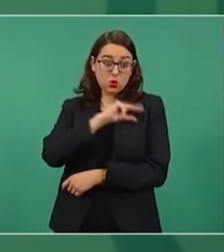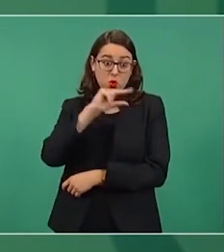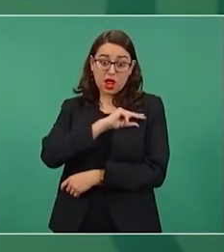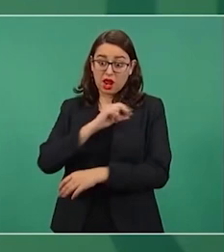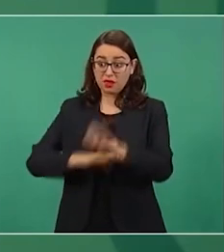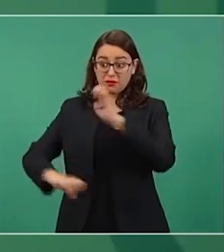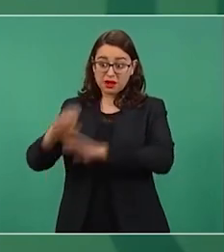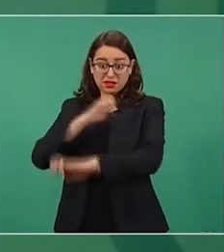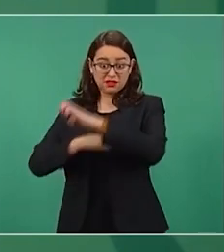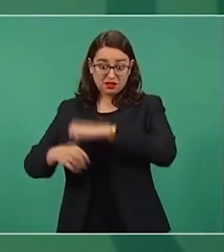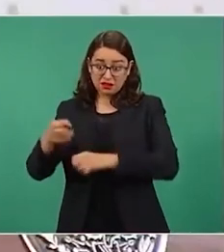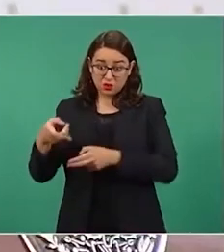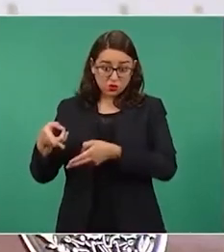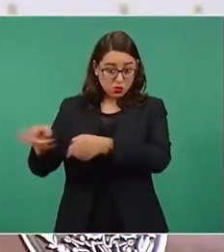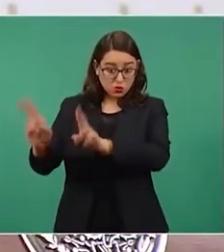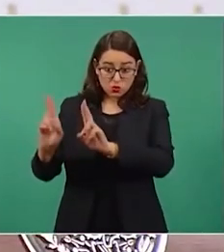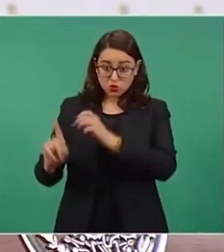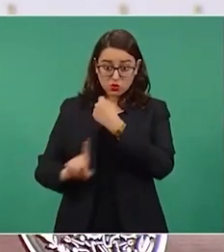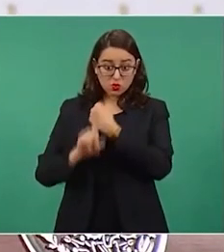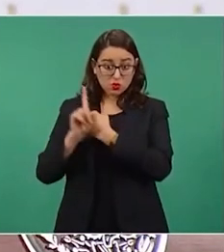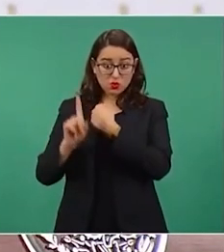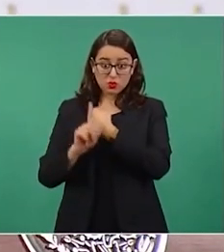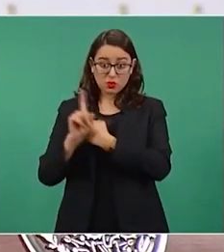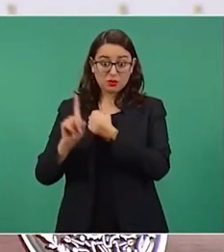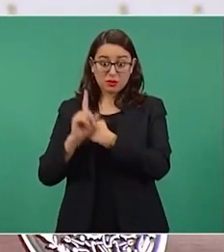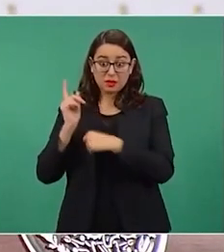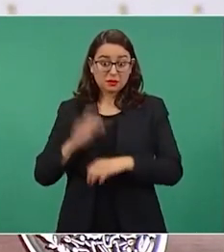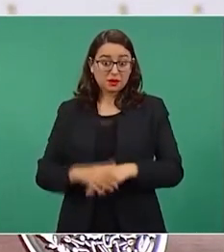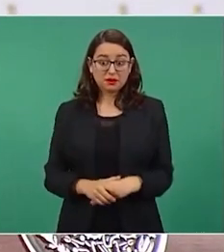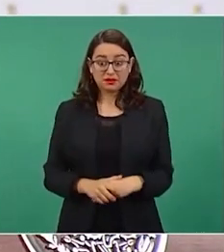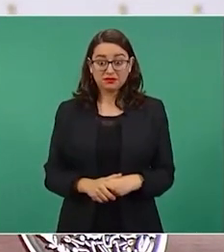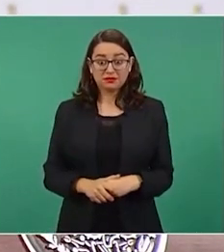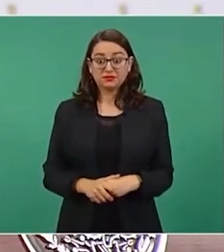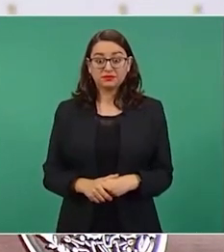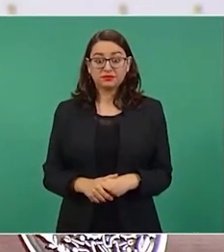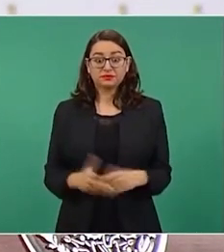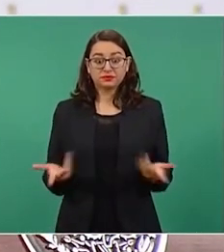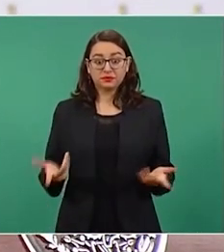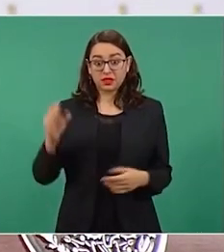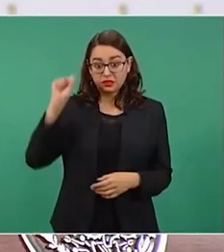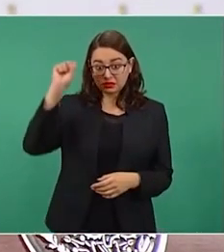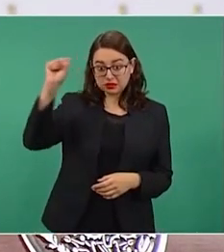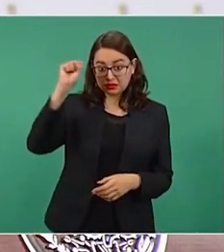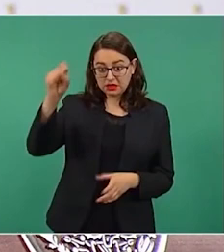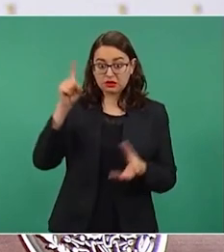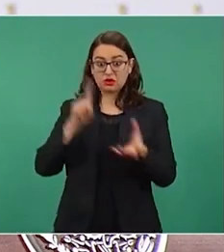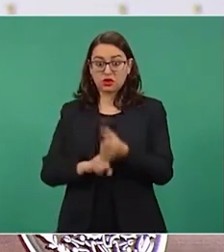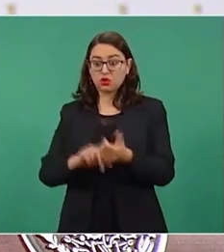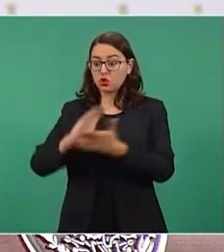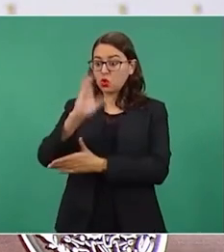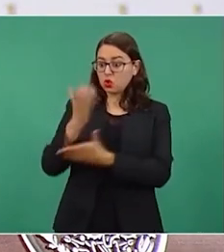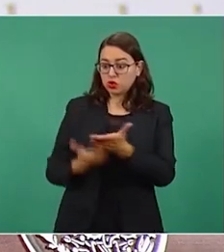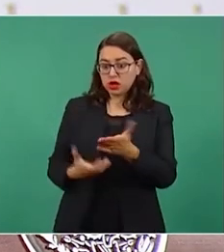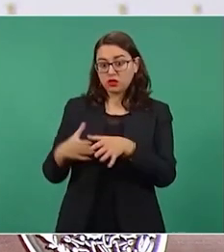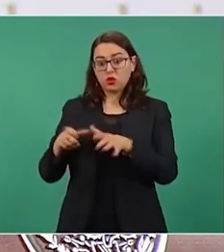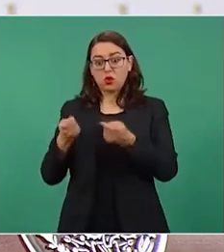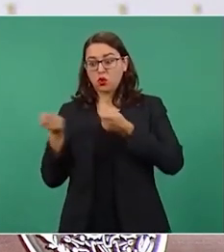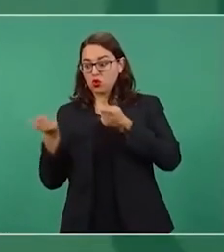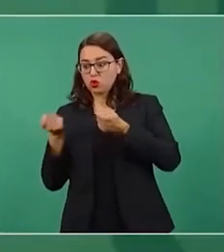y algunos lo pusieron en duda, es que